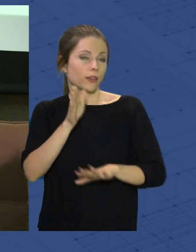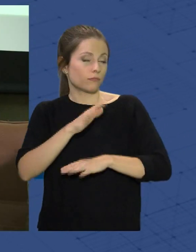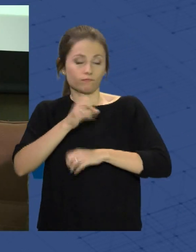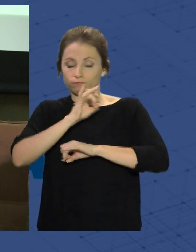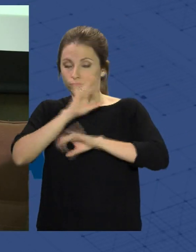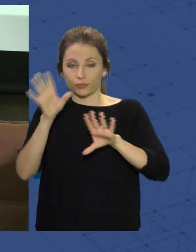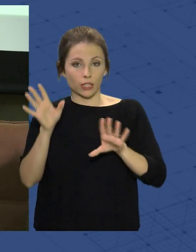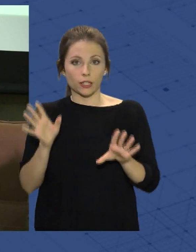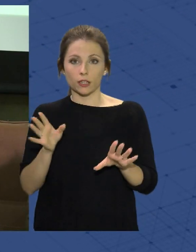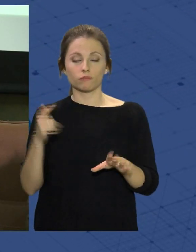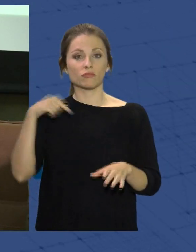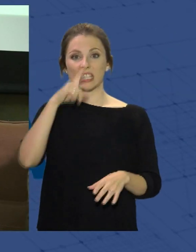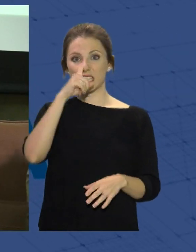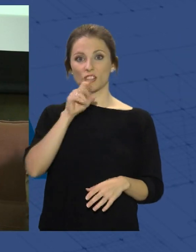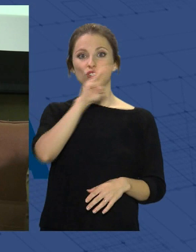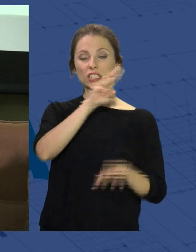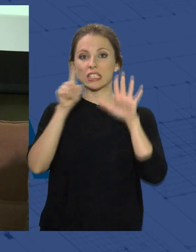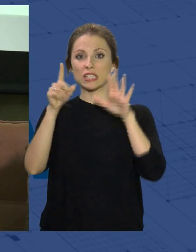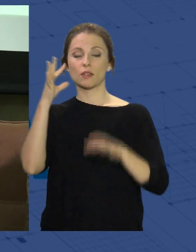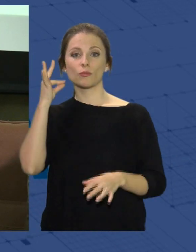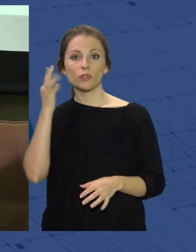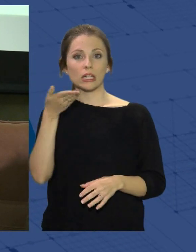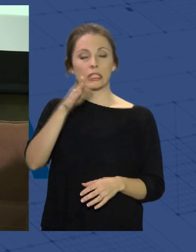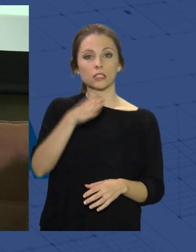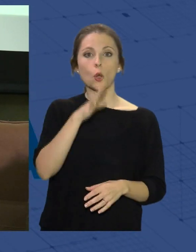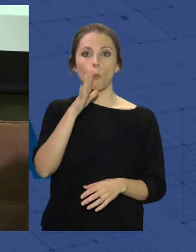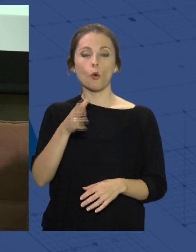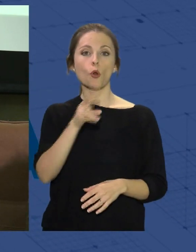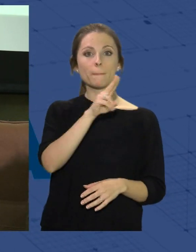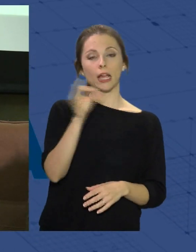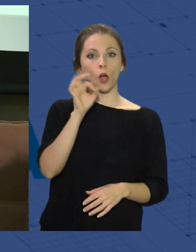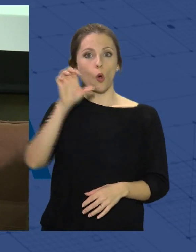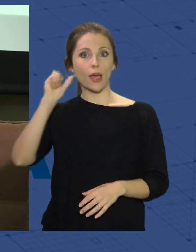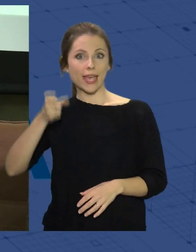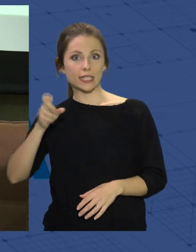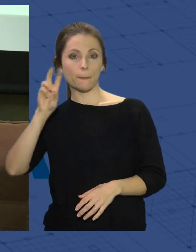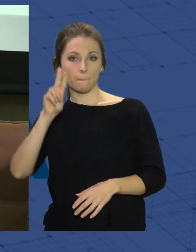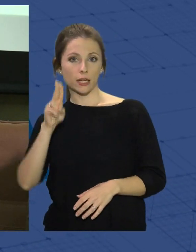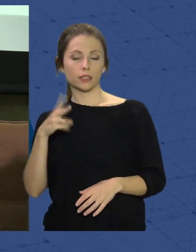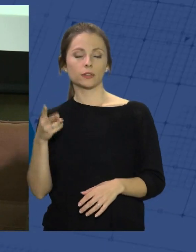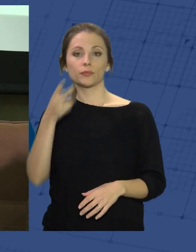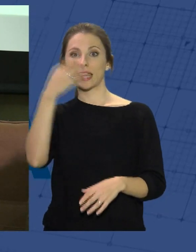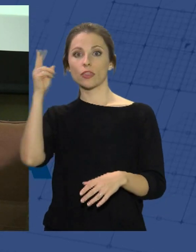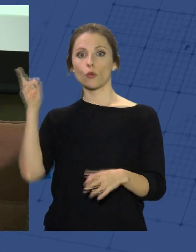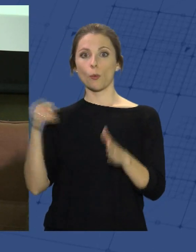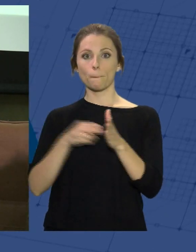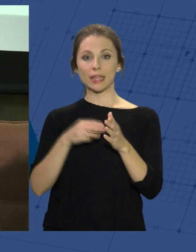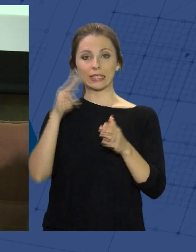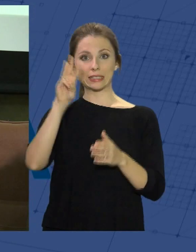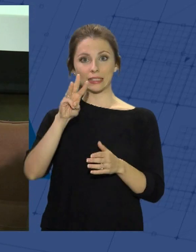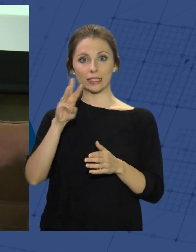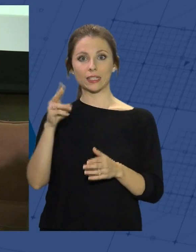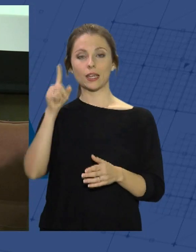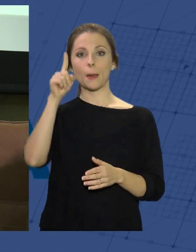Llevamos este año 36 mujeres asesinadas por sus parejas o exparejas y desde el año 2003 son ya 1